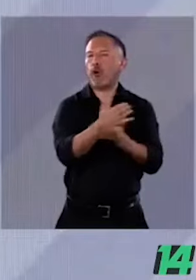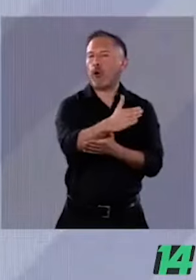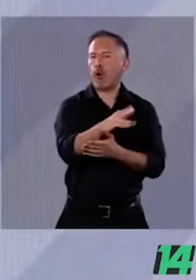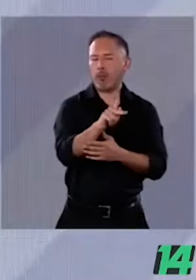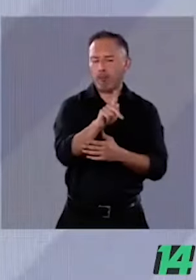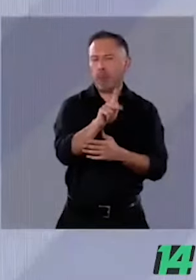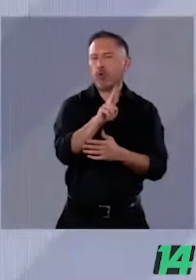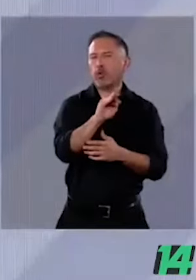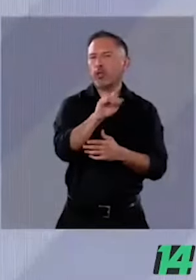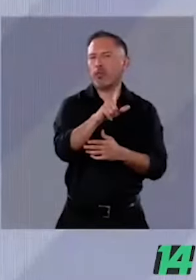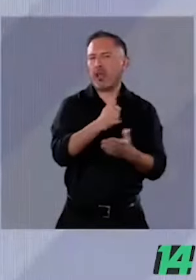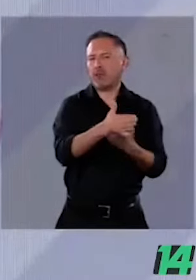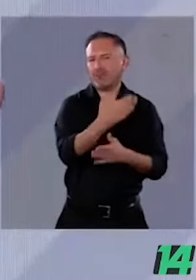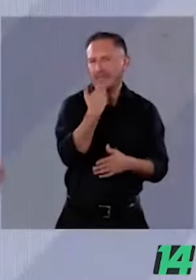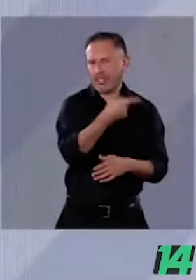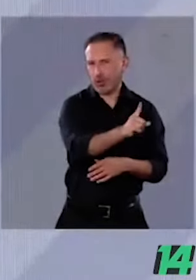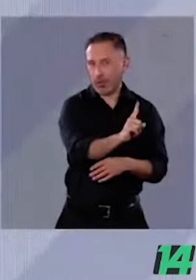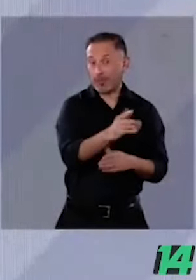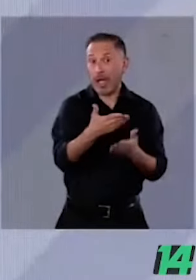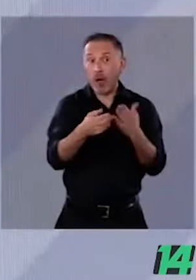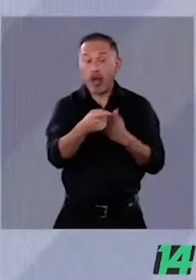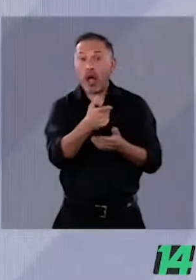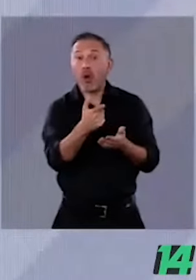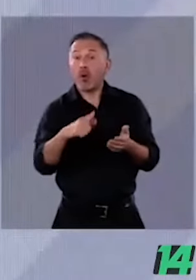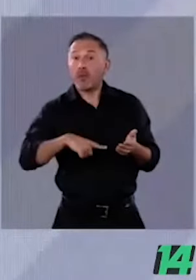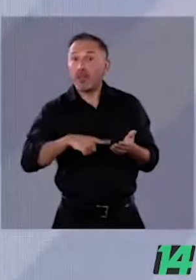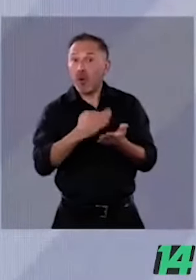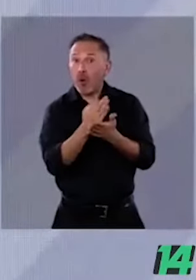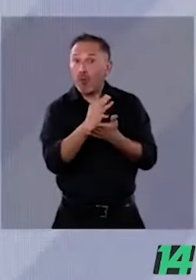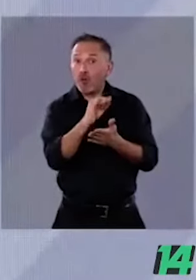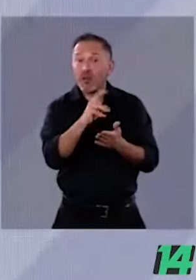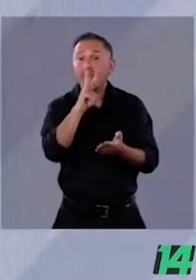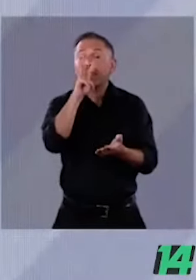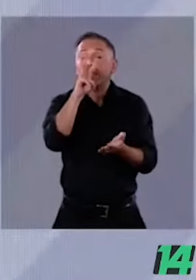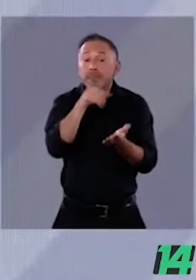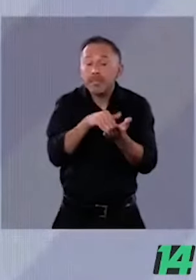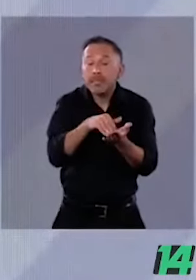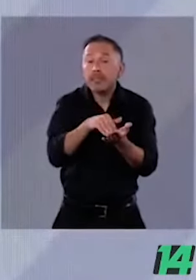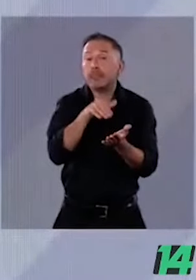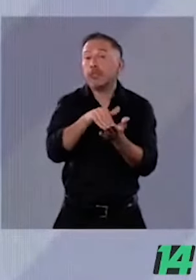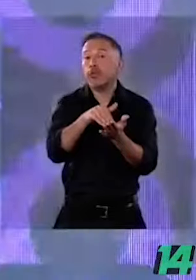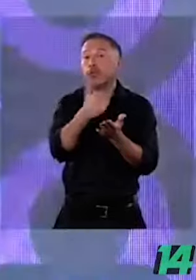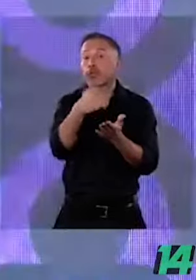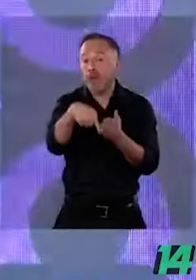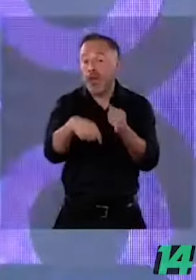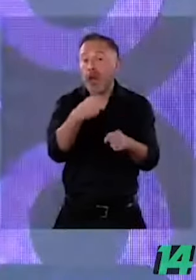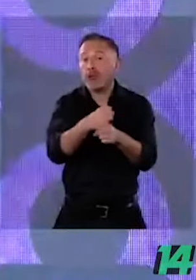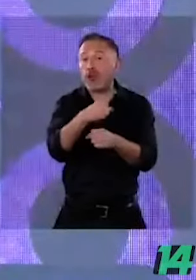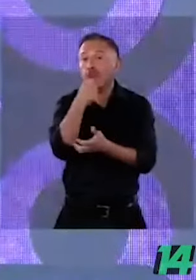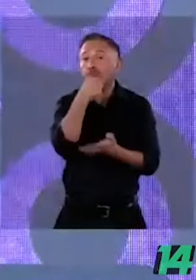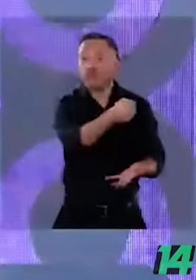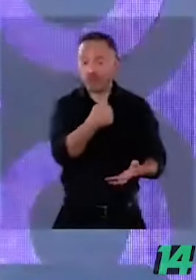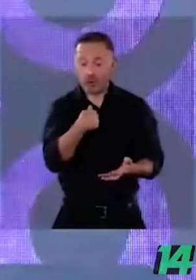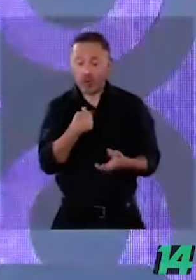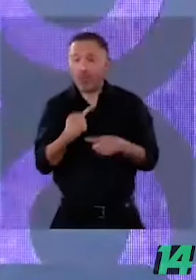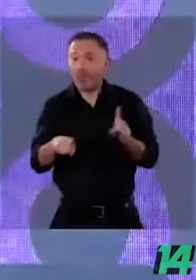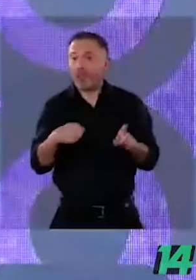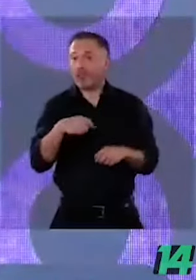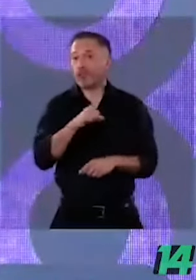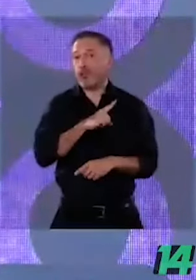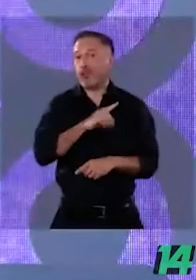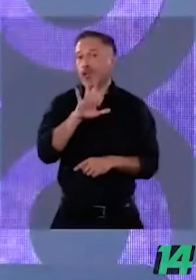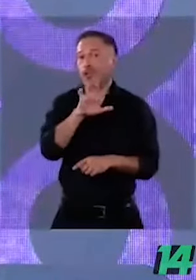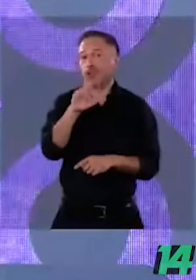realidad Morena, nada más este año van a recibir más de 3 mil millones de pesos, nosotros 500. Candidata Claudia Sheinbaum, es el momento de